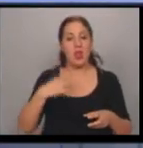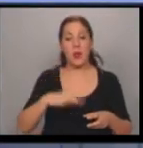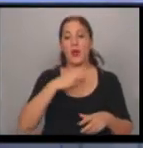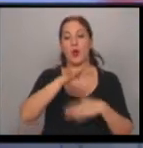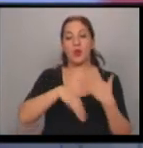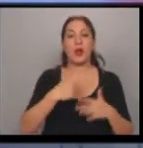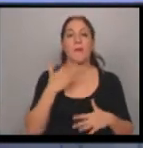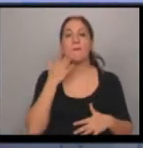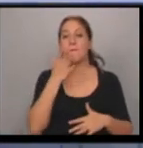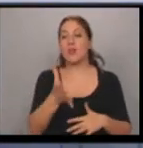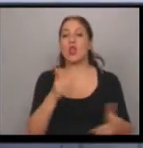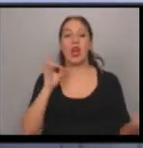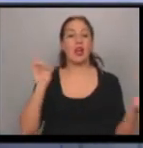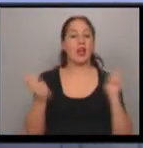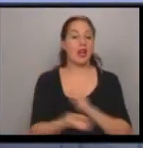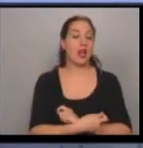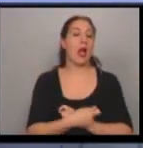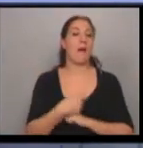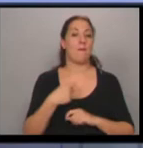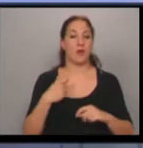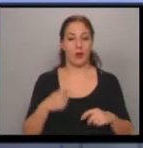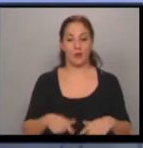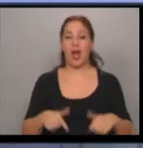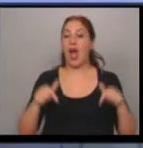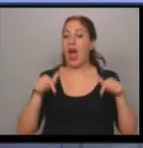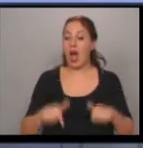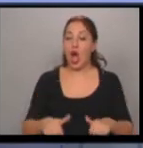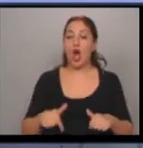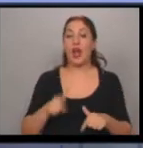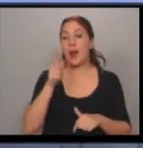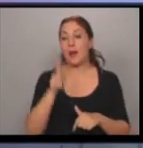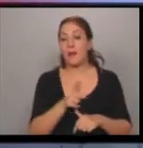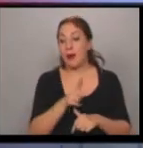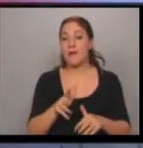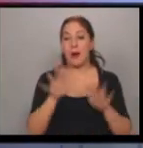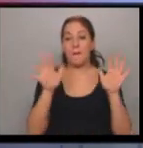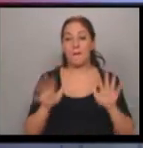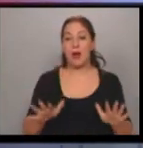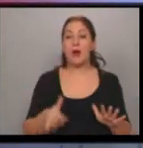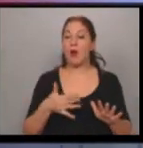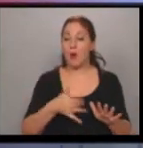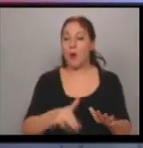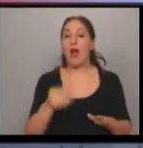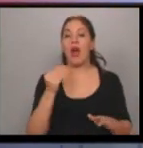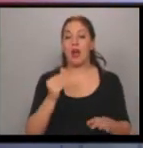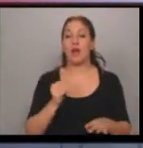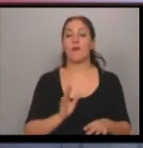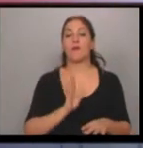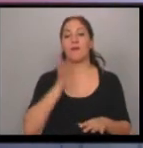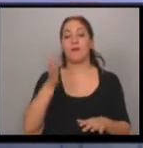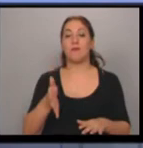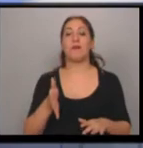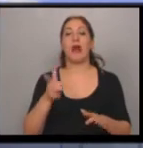pidió una renovada acción misionera. Ahora el Papa está preparándose porque va a ir en momentos más a la Casa de las Misioneras de la